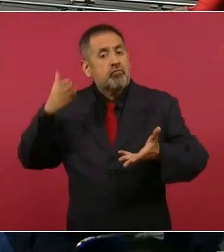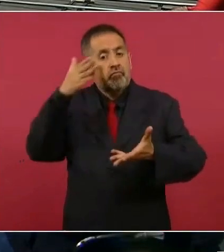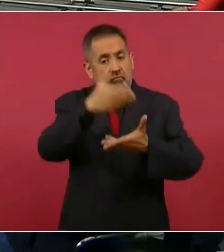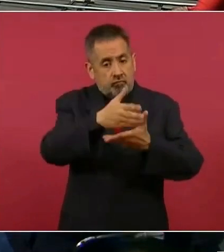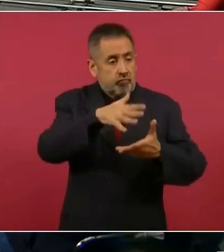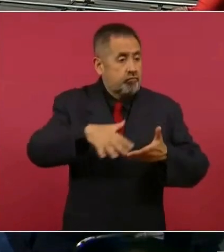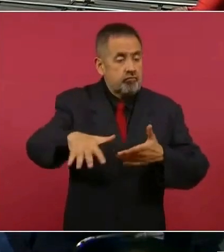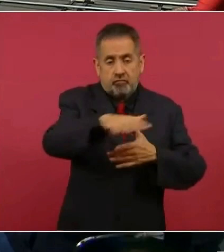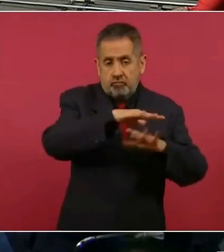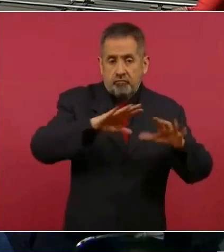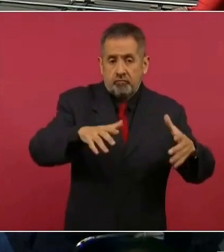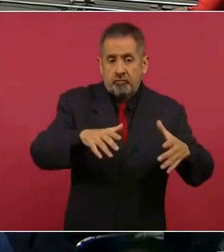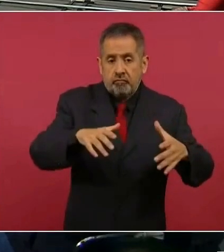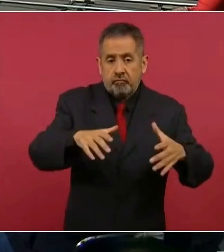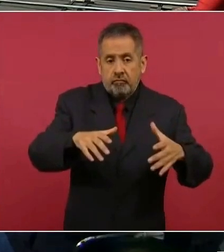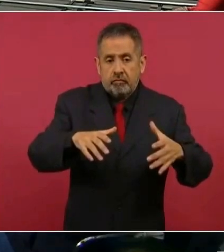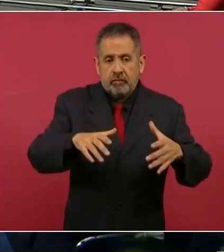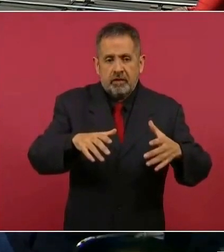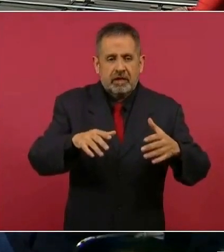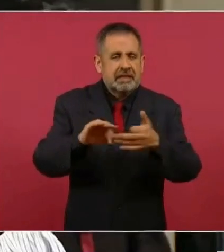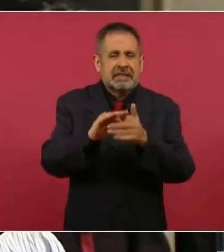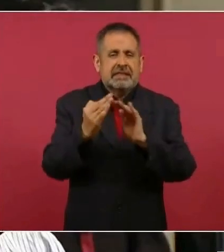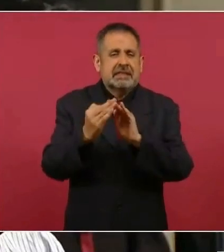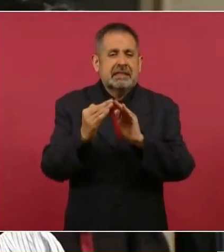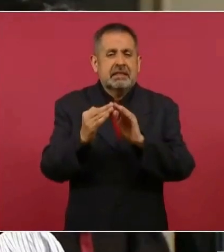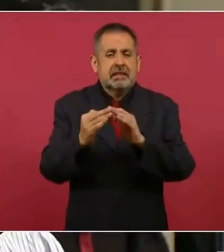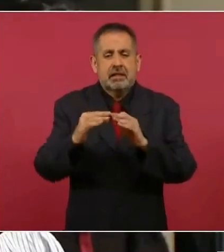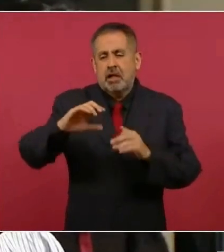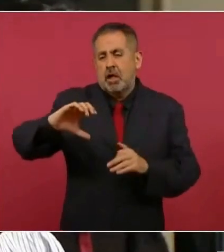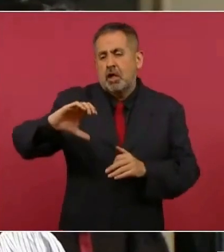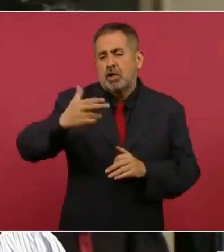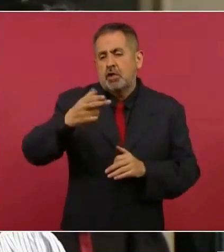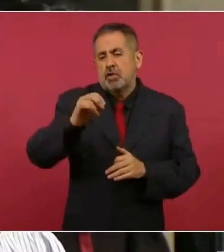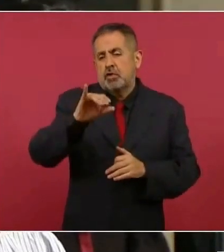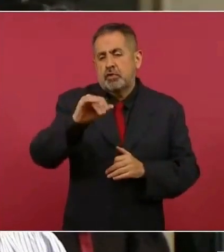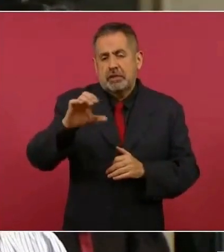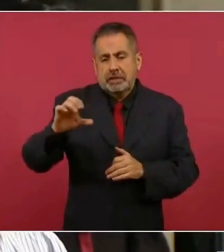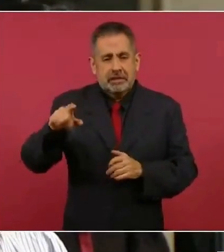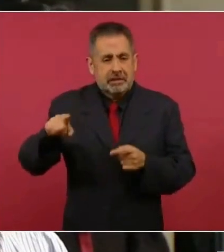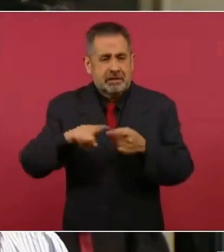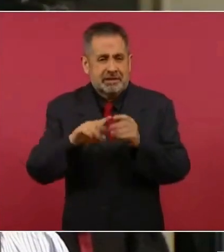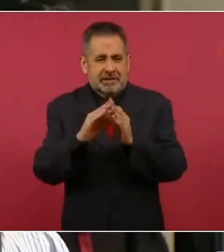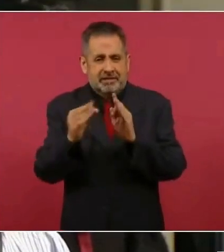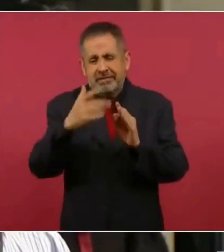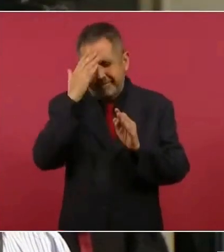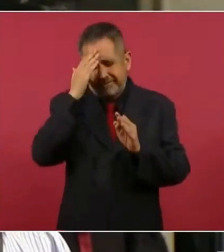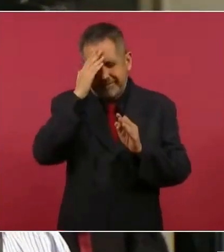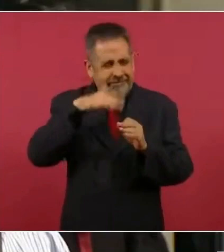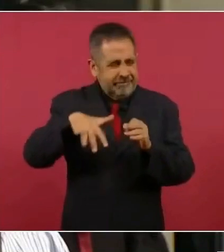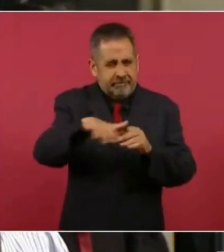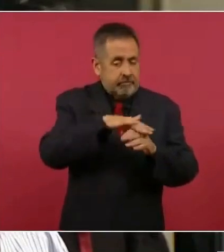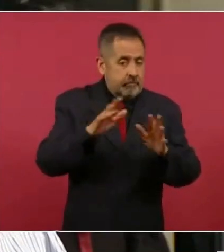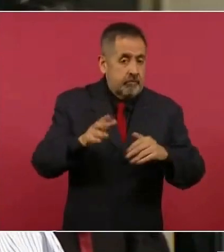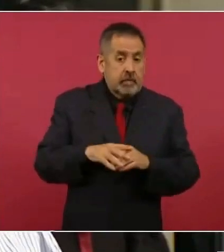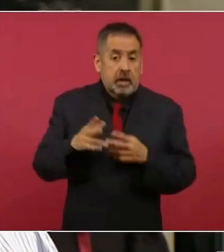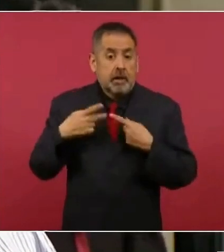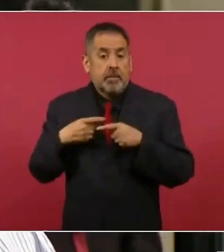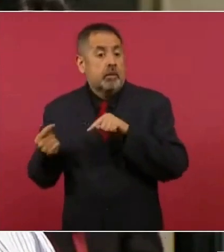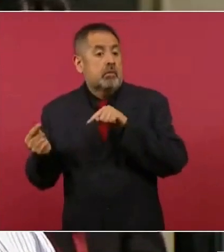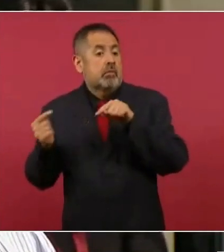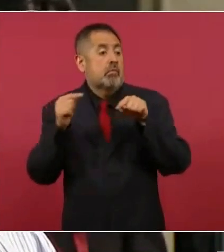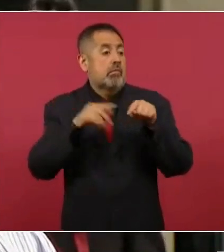zona, de ahí, de la zona serrana, de lo que es Choice. A un ladito está del Fuerte que usted ya conoce. Toda esa gente